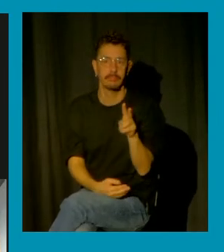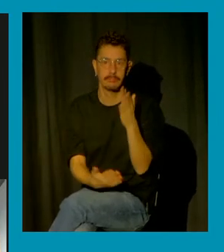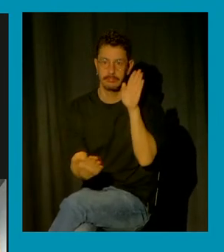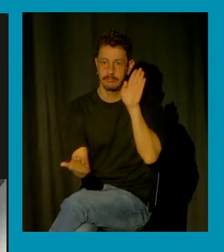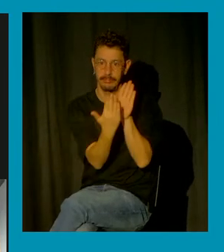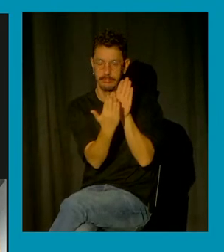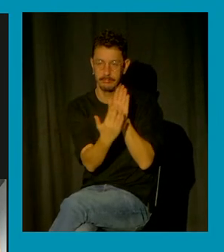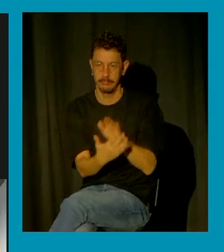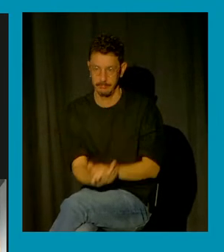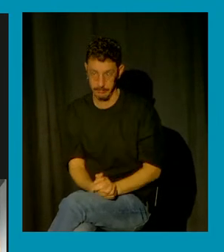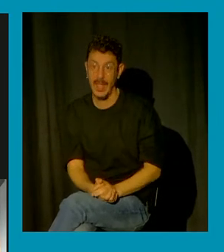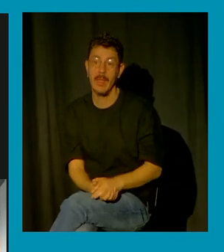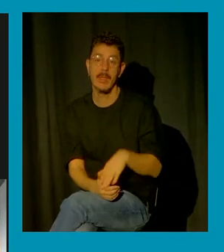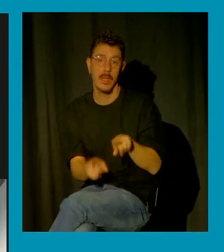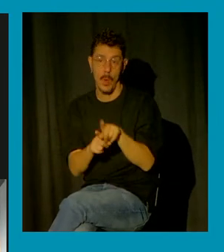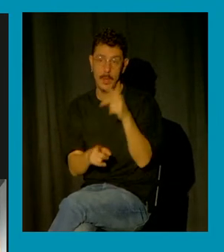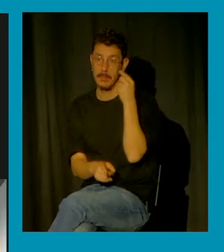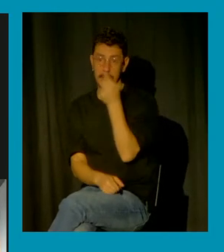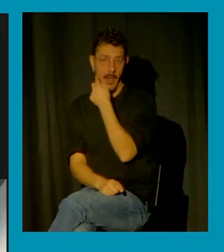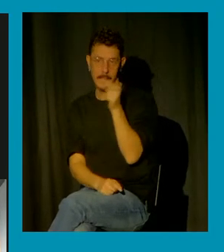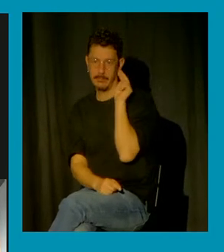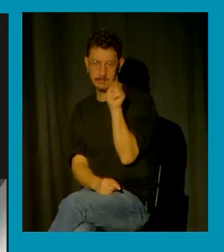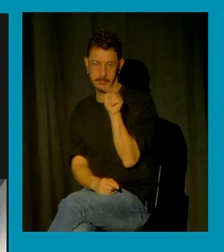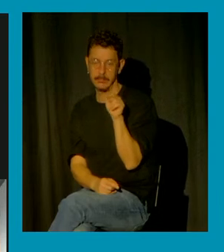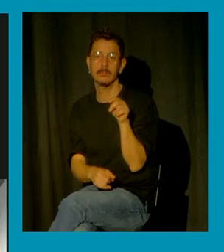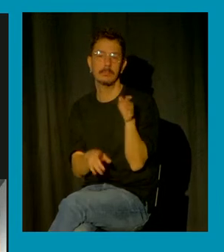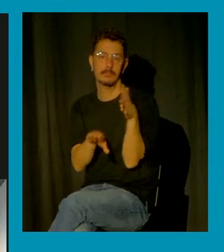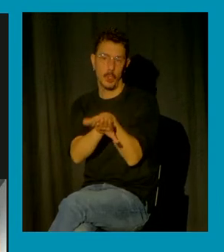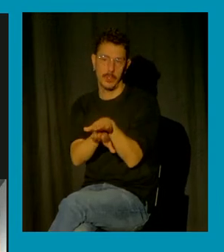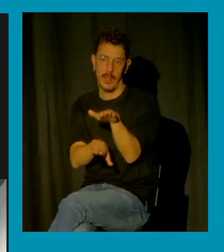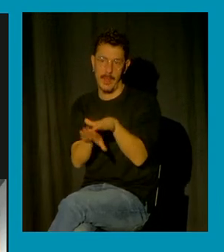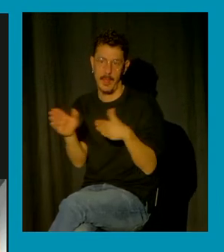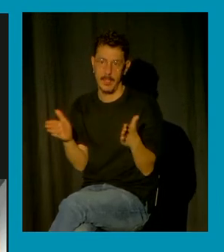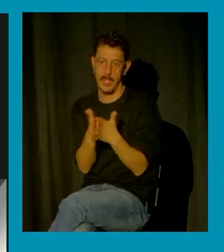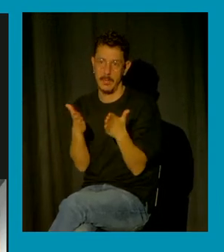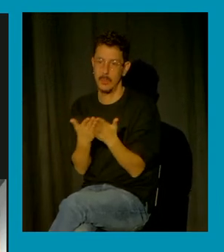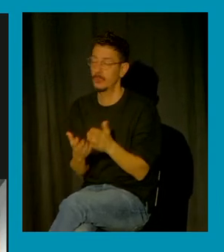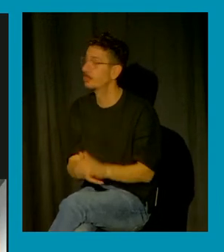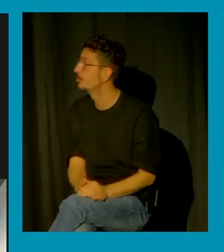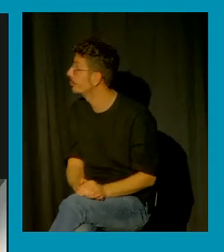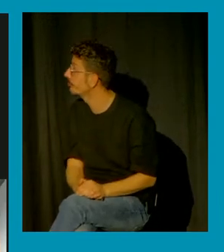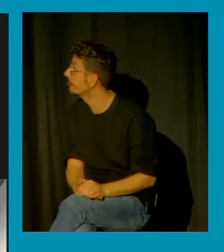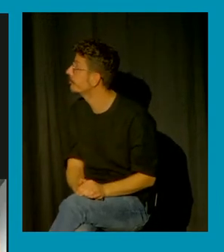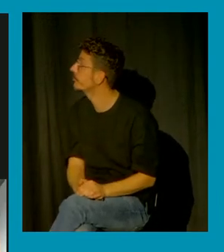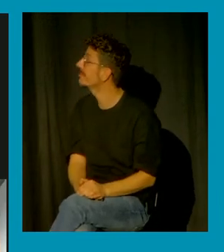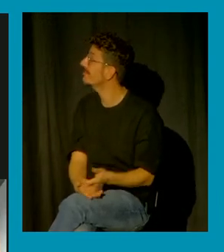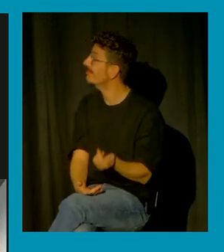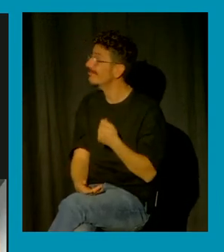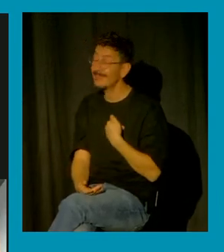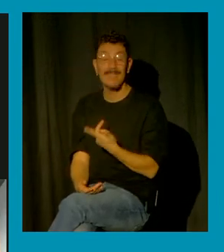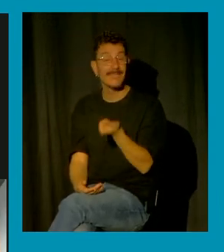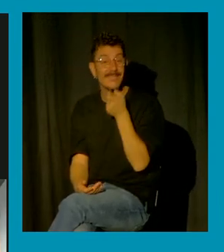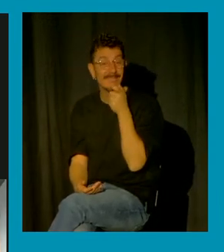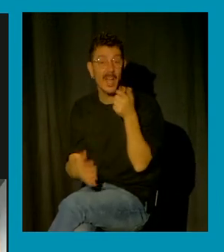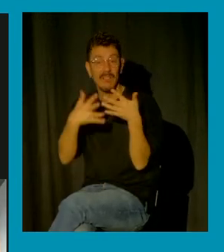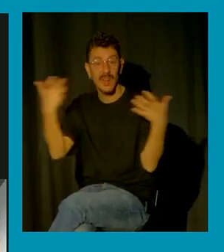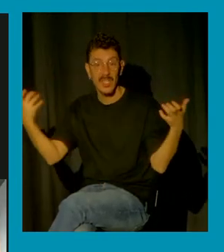bueno empiezo con con esta imagen y con esta frase de Foucault que es un autor que yo utilizo mucho en mi trabajo